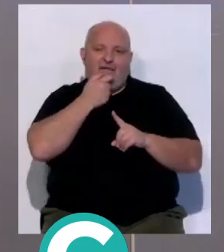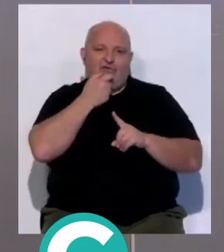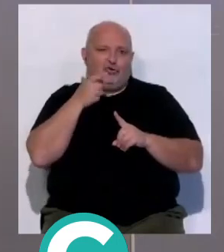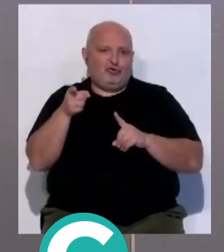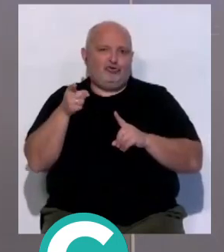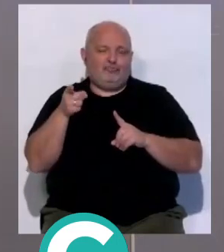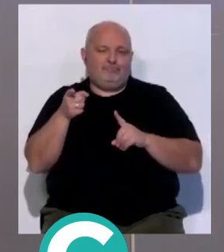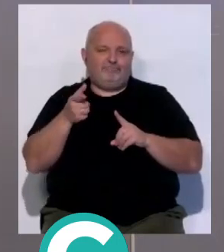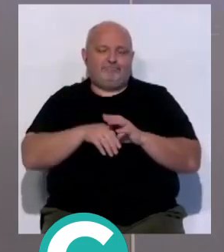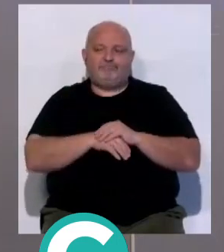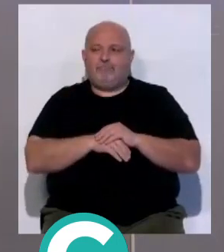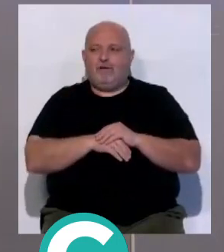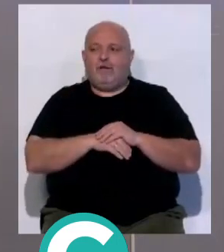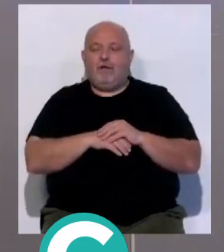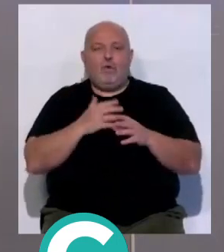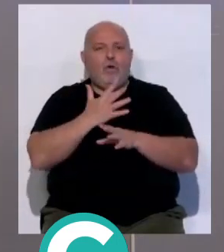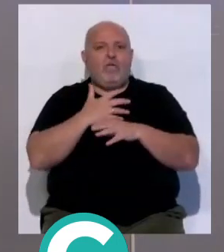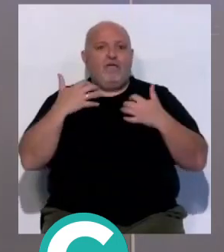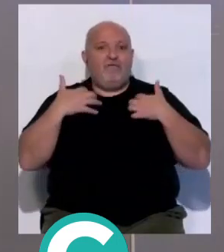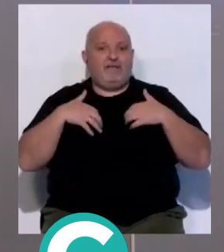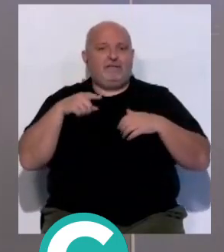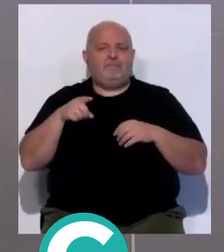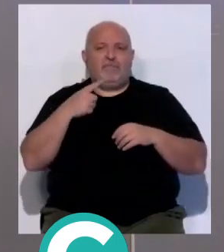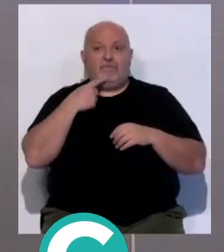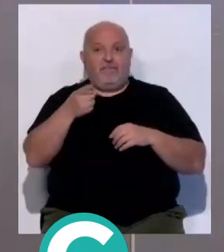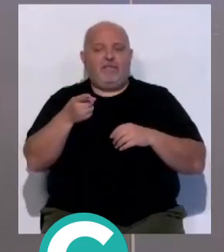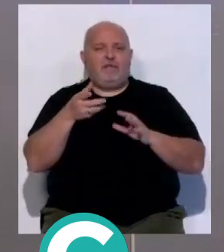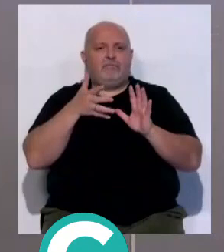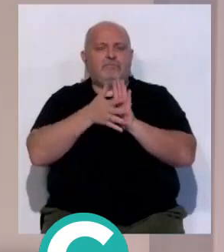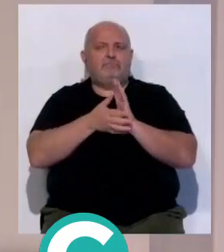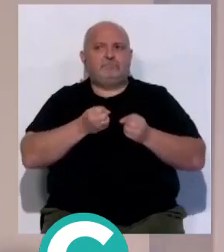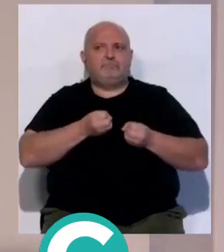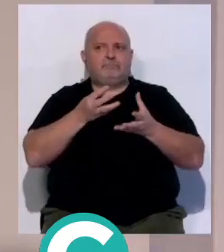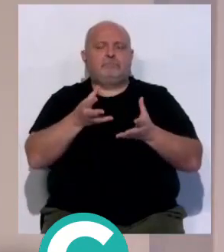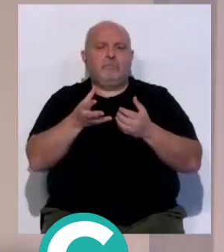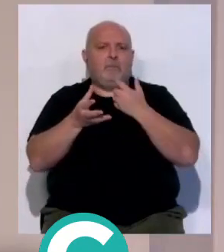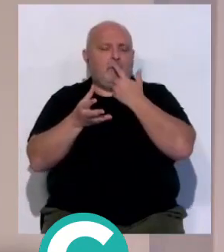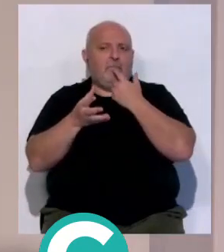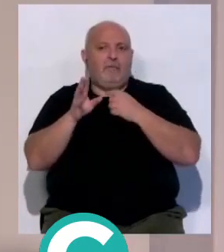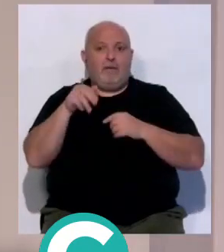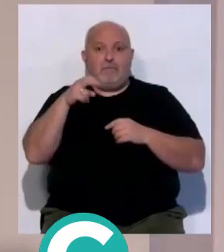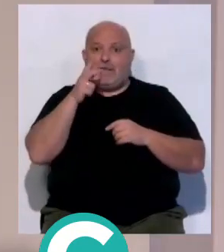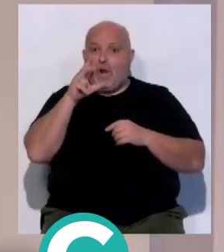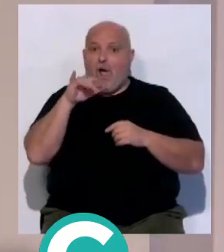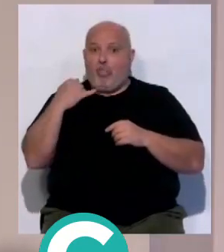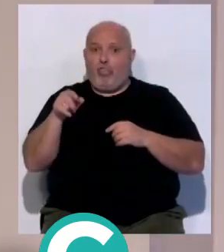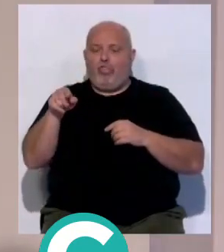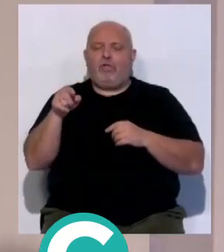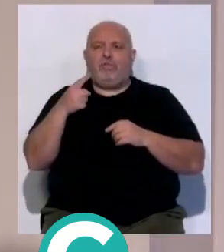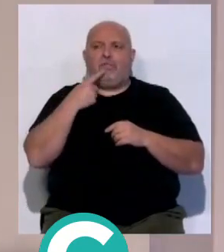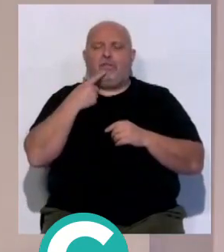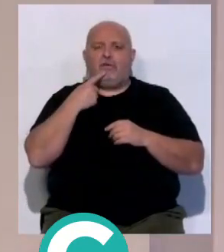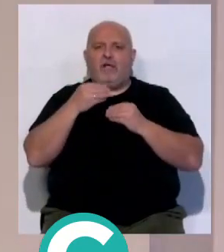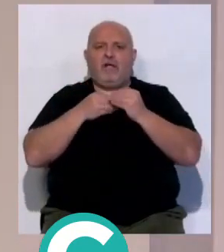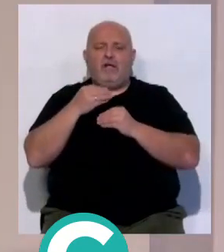de este tipo de arbitraje. El jugador del Betis, Sergio Canales, que llegó a manifestar que Mateo Laos ejerció con